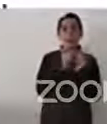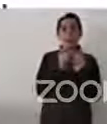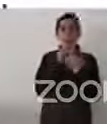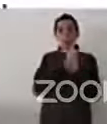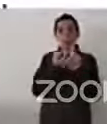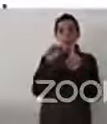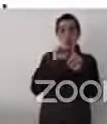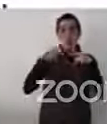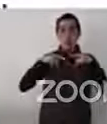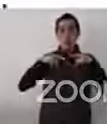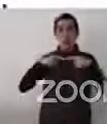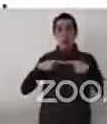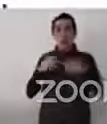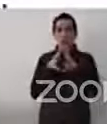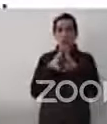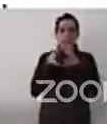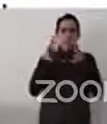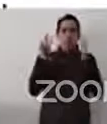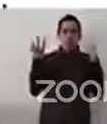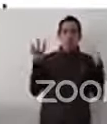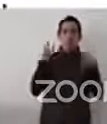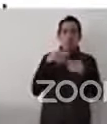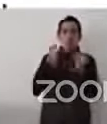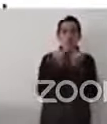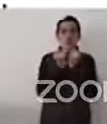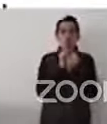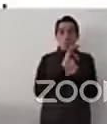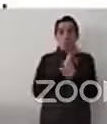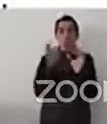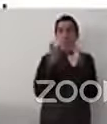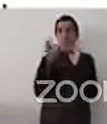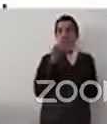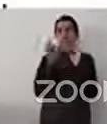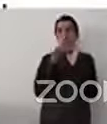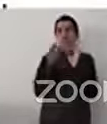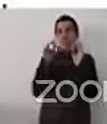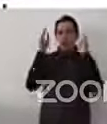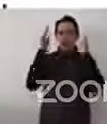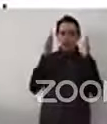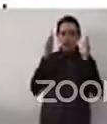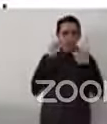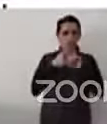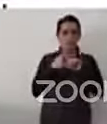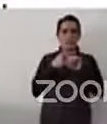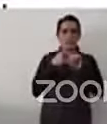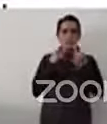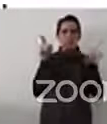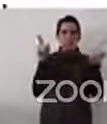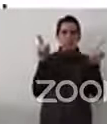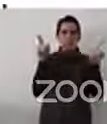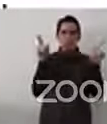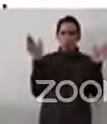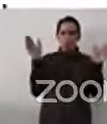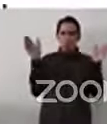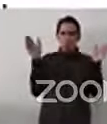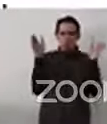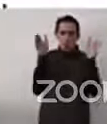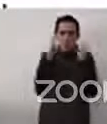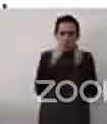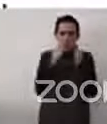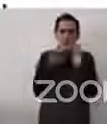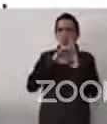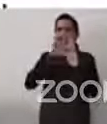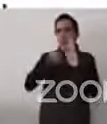pero también se puede hablar de enfoques diferenciales concretos, como por ejemplo un enfoque diferencial indígena, un enfoque